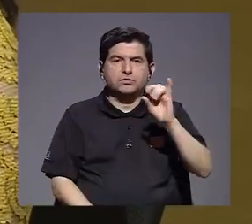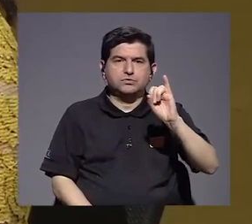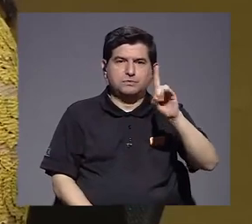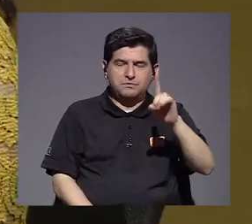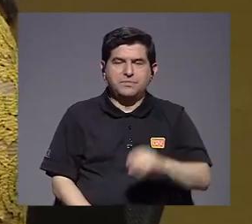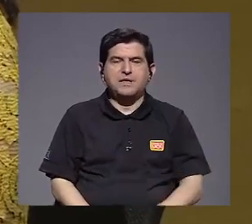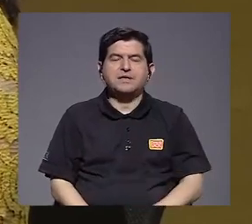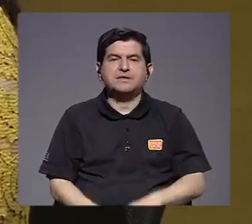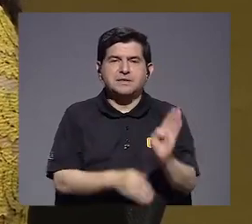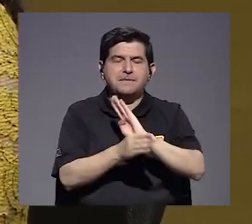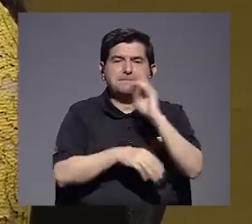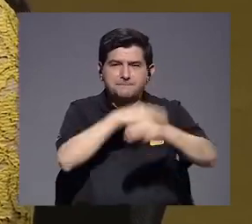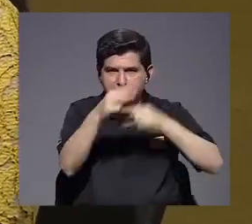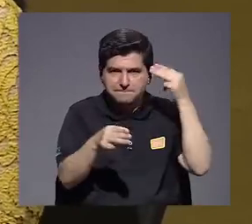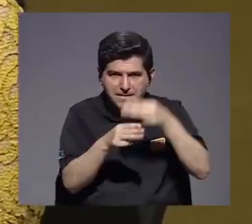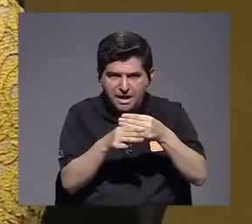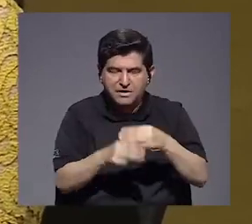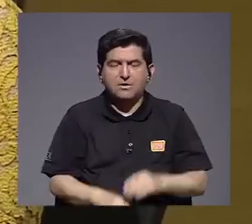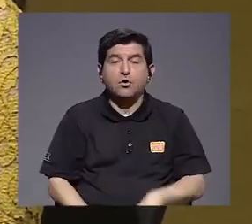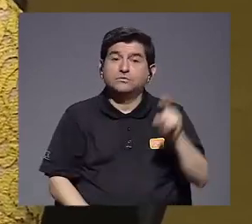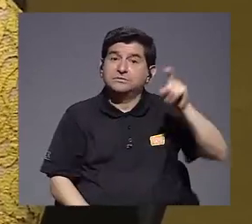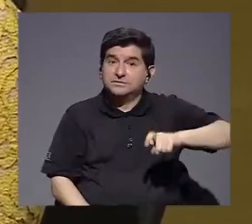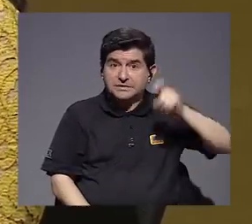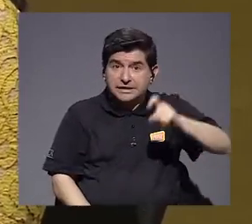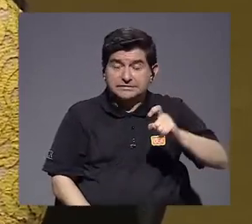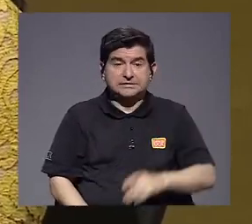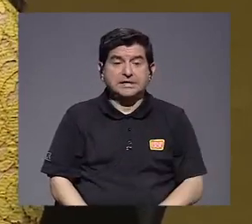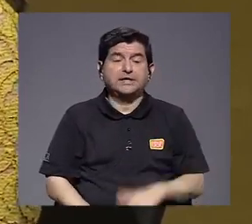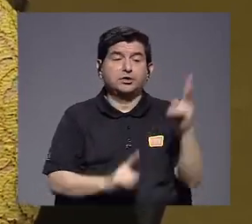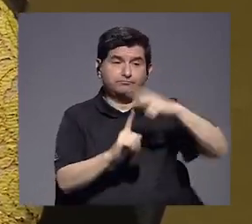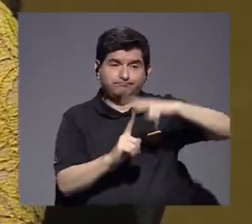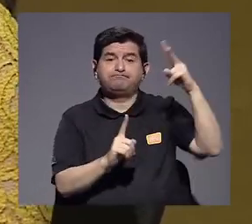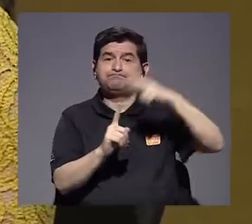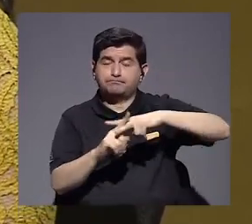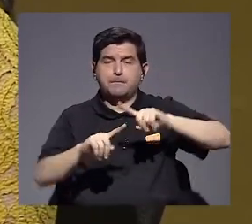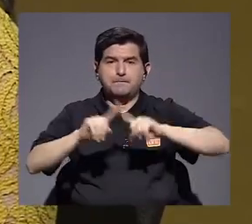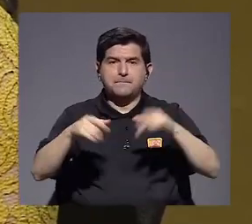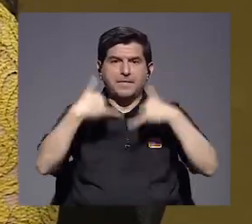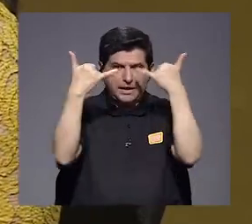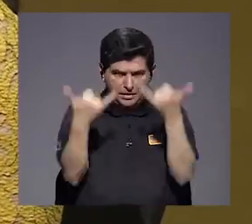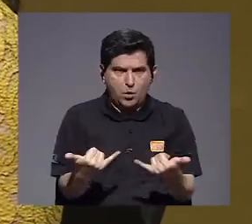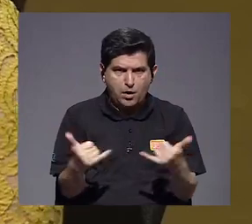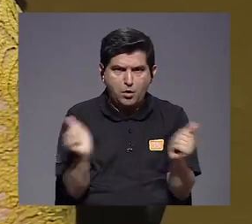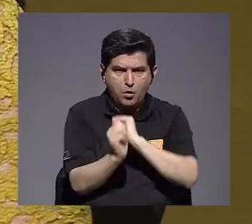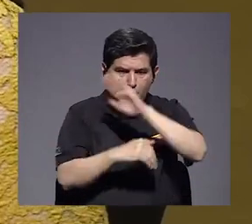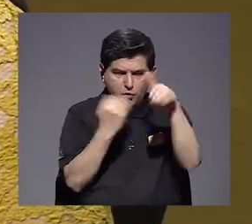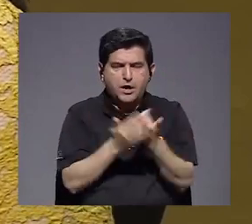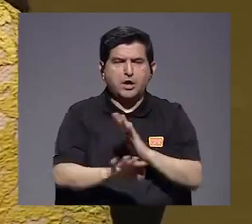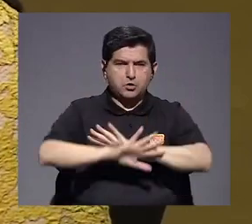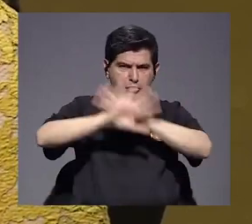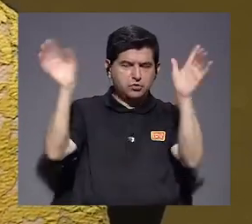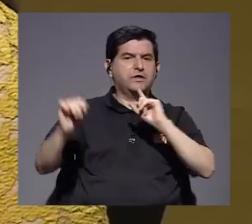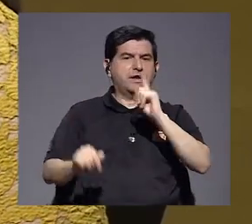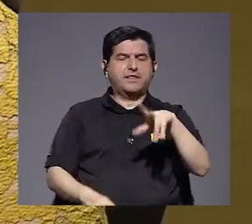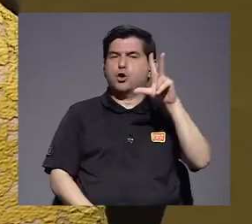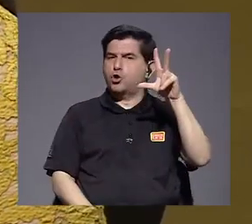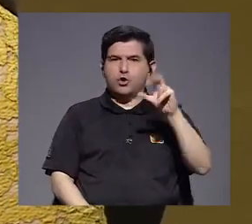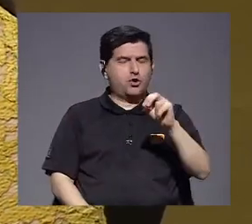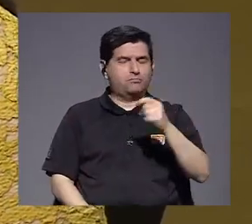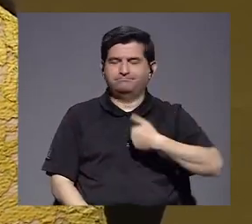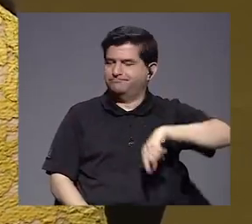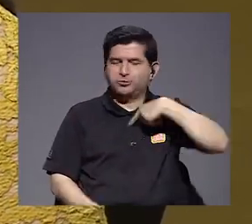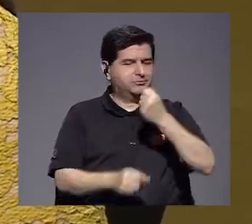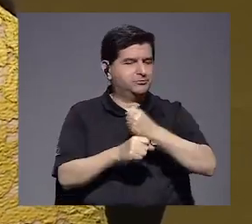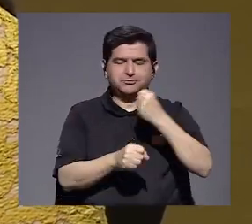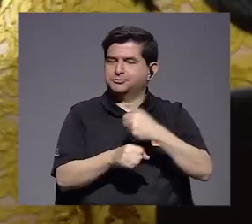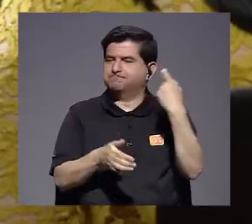CAF, el Banco Mundial y en caso de ser necesario, pues sí se aplicará. Pero en este momento, con toda transparencia, le puedo decir que no estamos